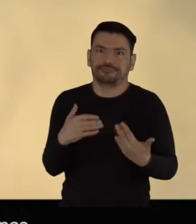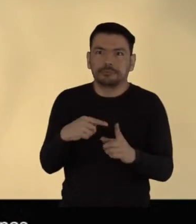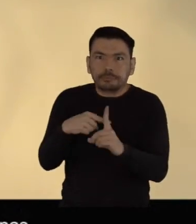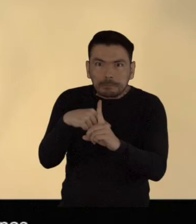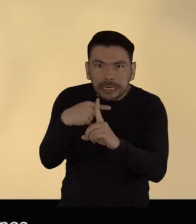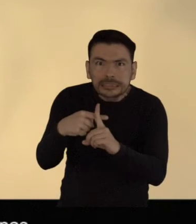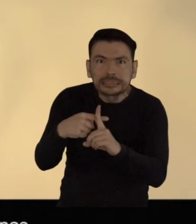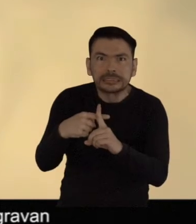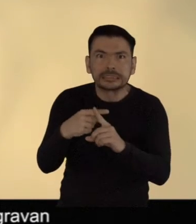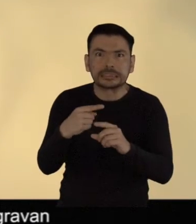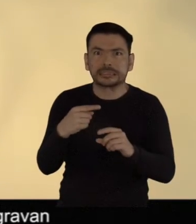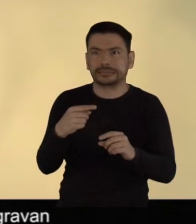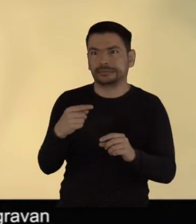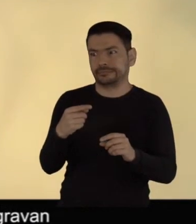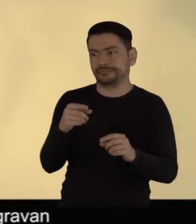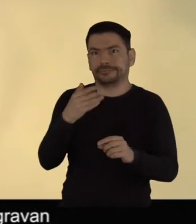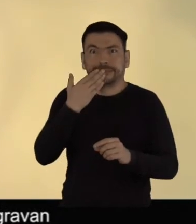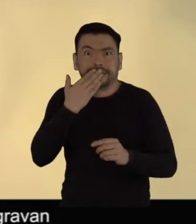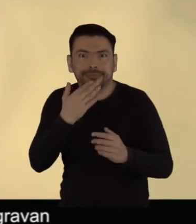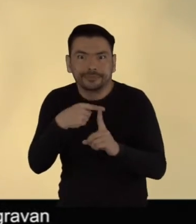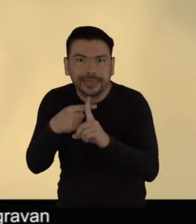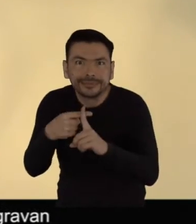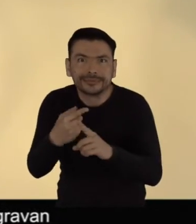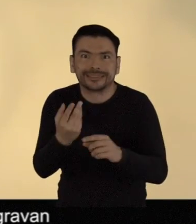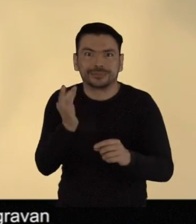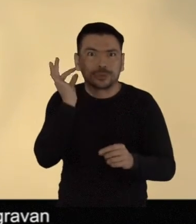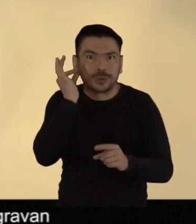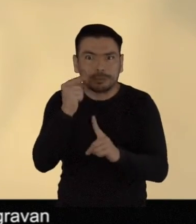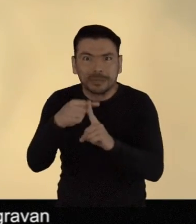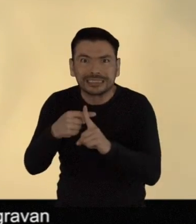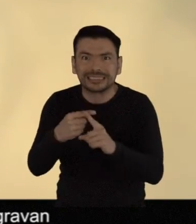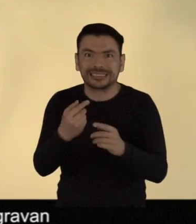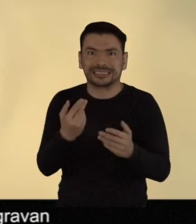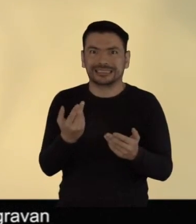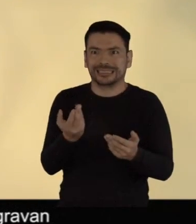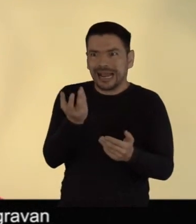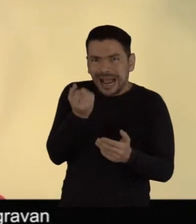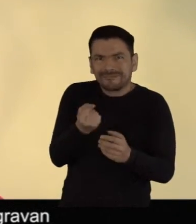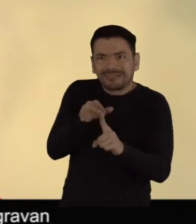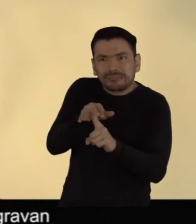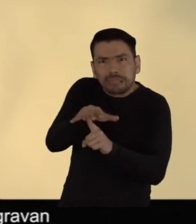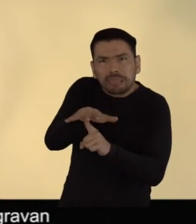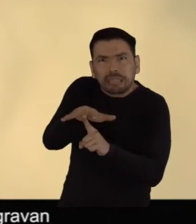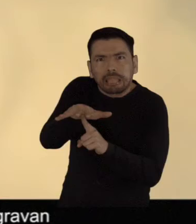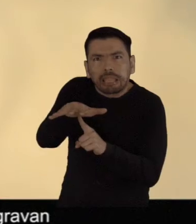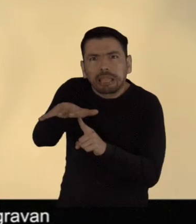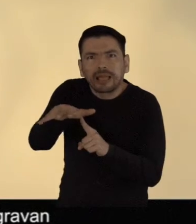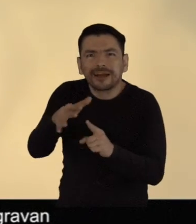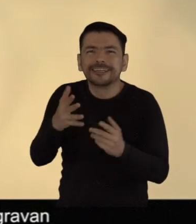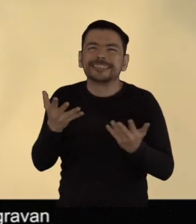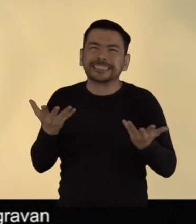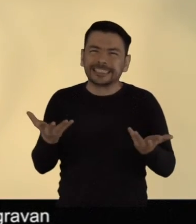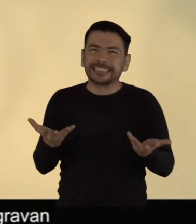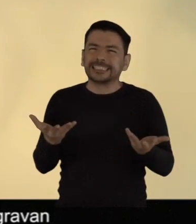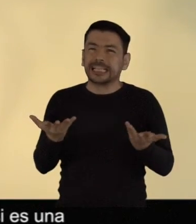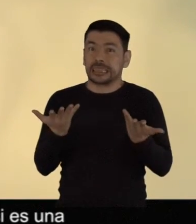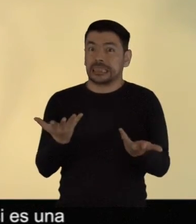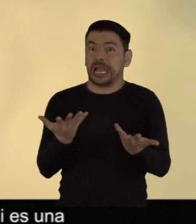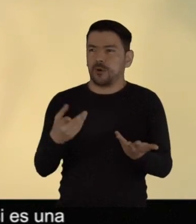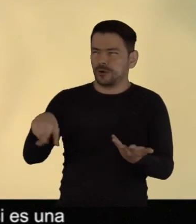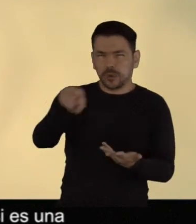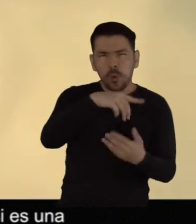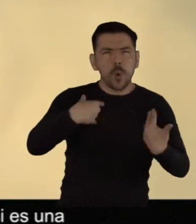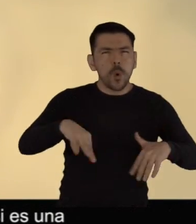ser indígenas, y que estas discriminaciones se agravan por edad u otros factores,